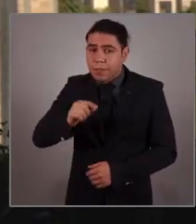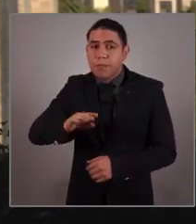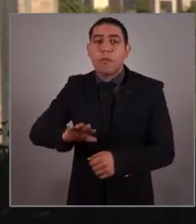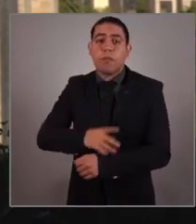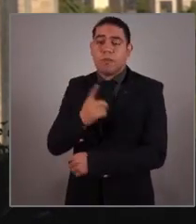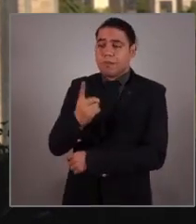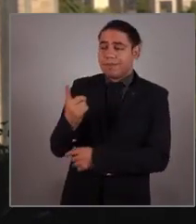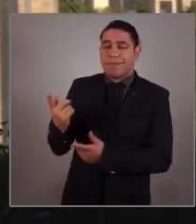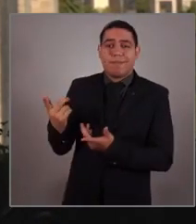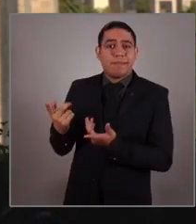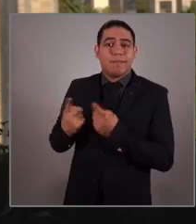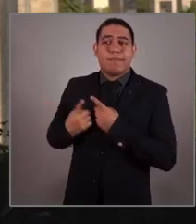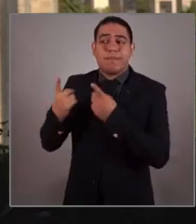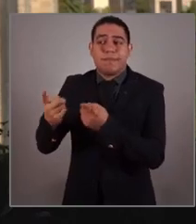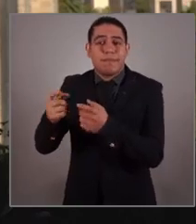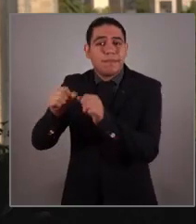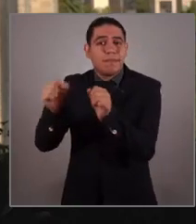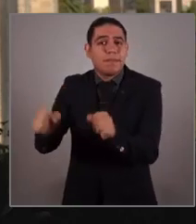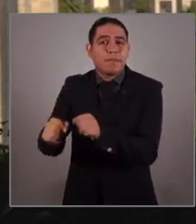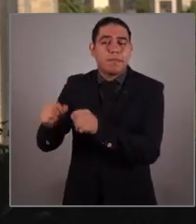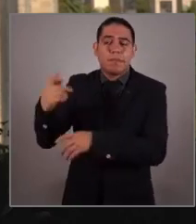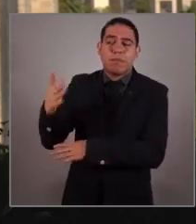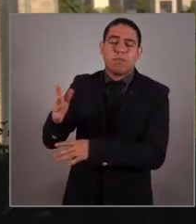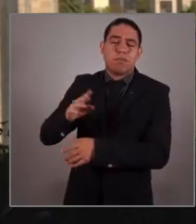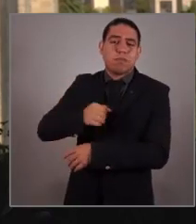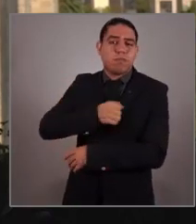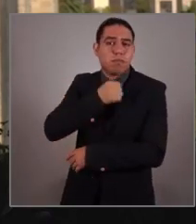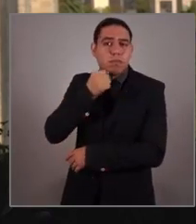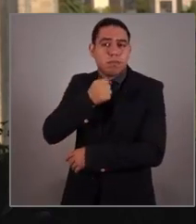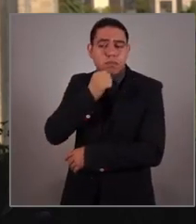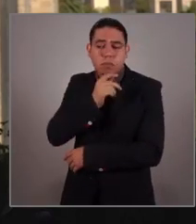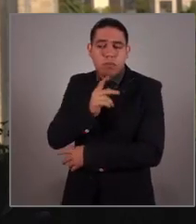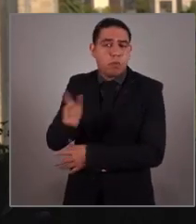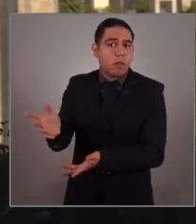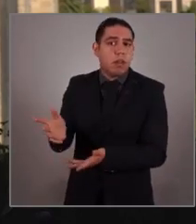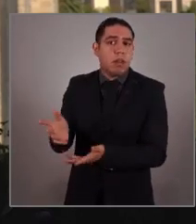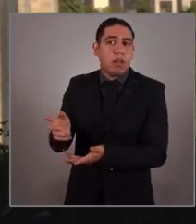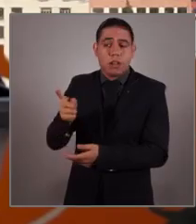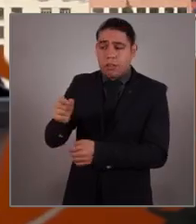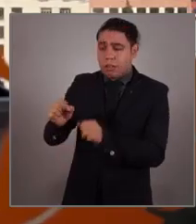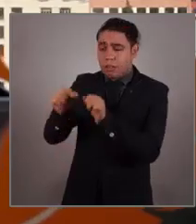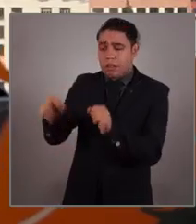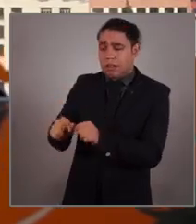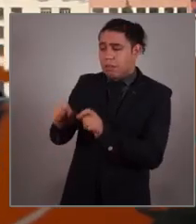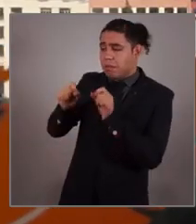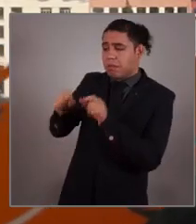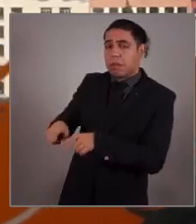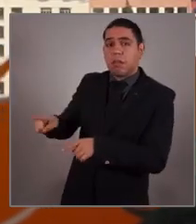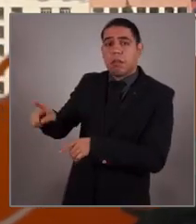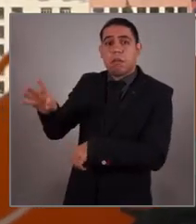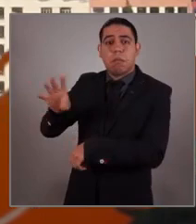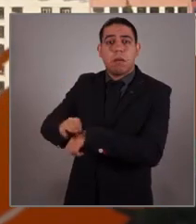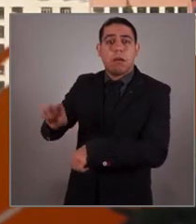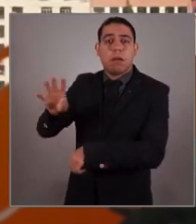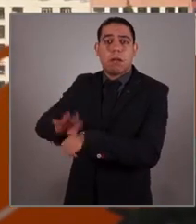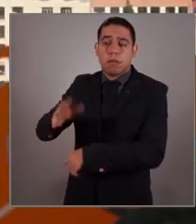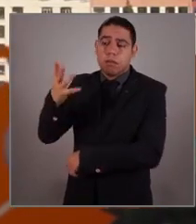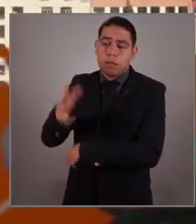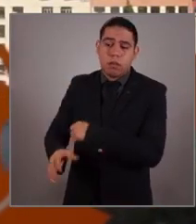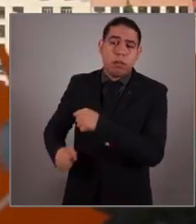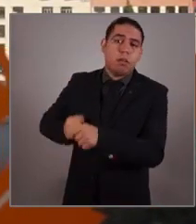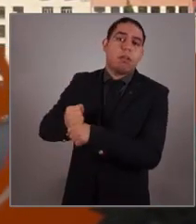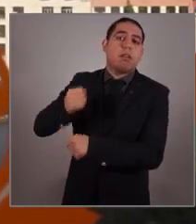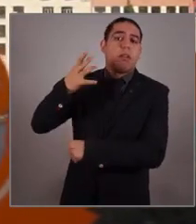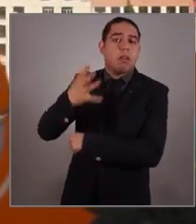Falló porque se entregó a un sistema que ya había envejecido. Un sistema que nació y se pervirtió